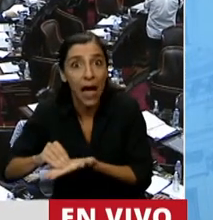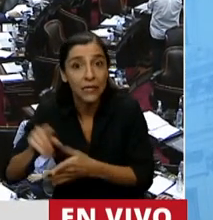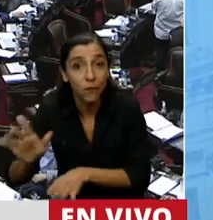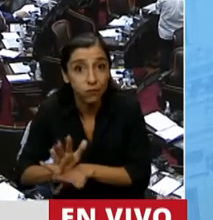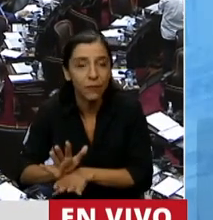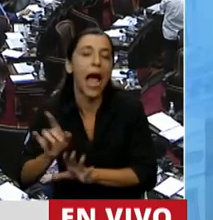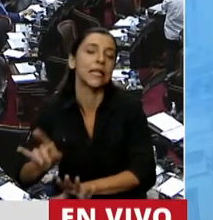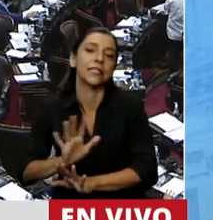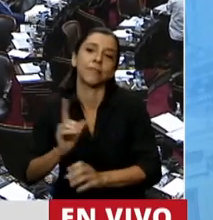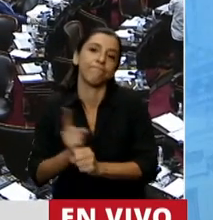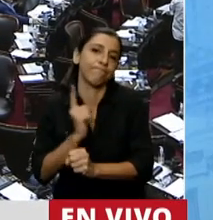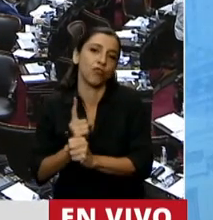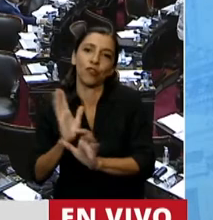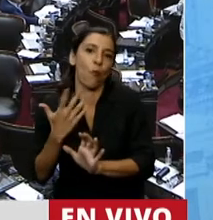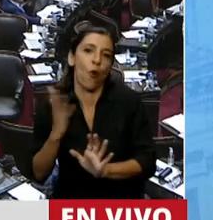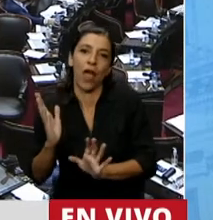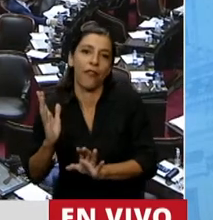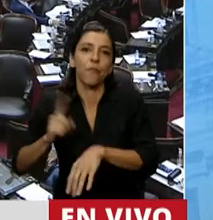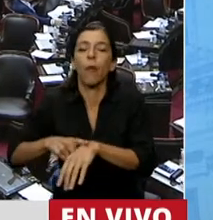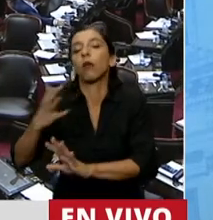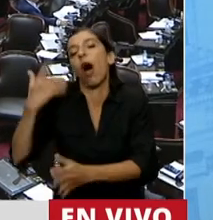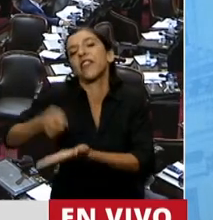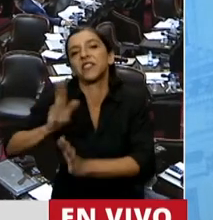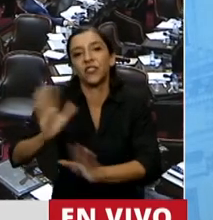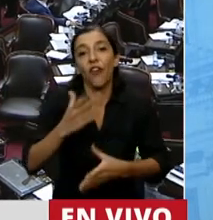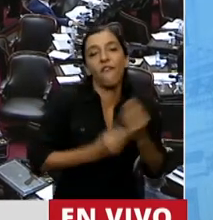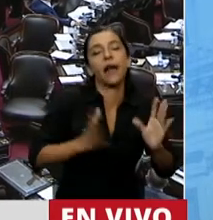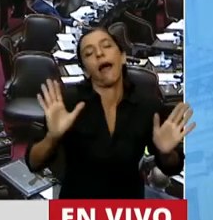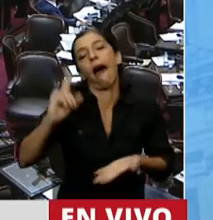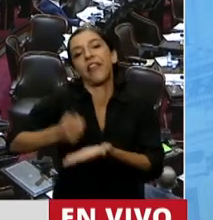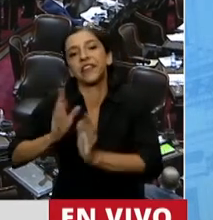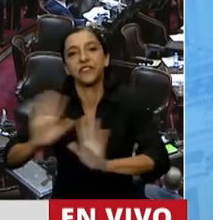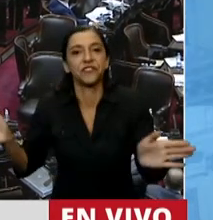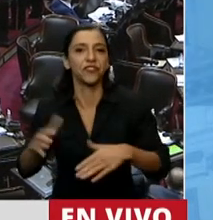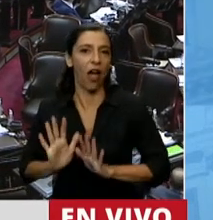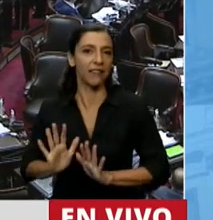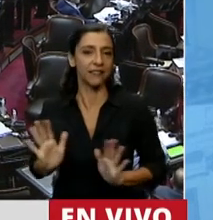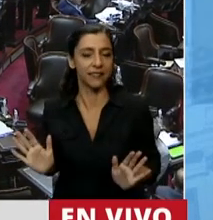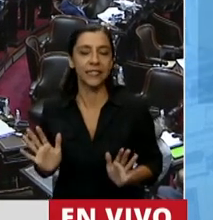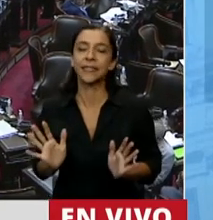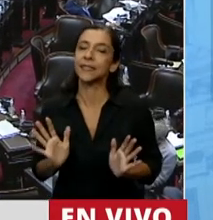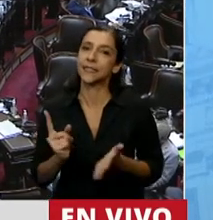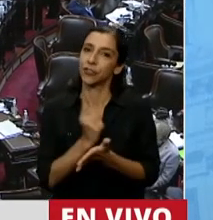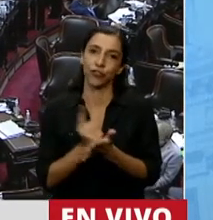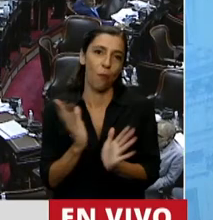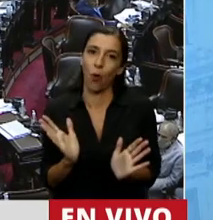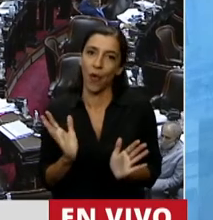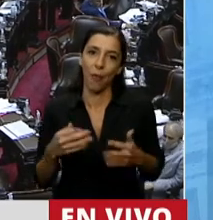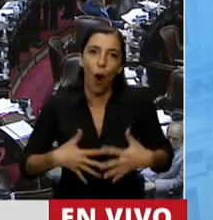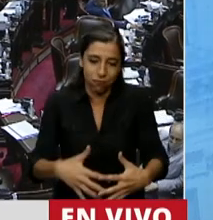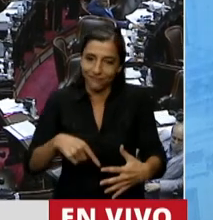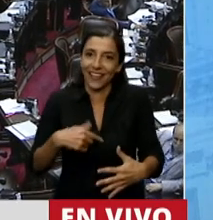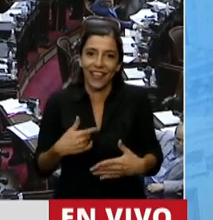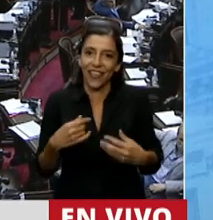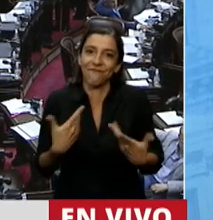desgraciada, no puede ser motivo para ahondar el drama de supervivencia de los más débiles. Nadie